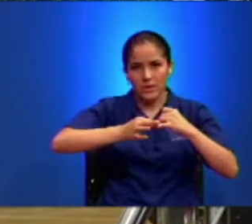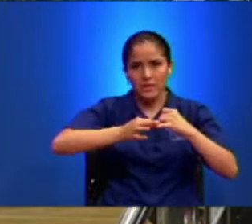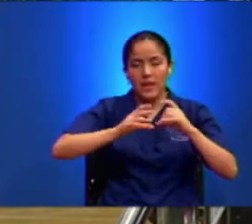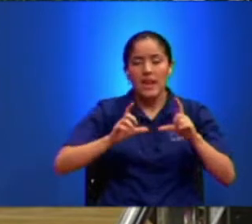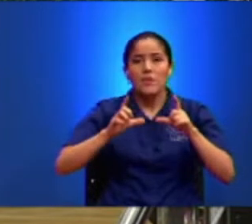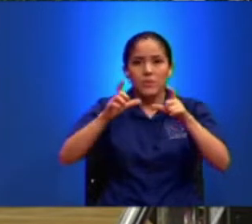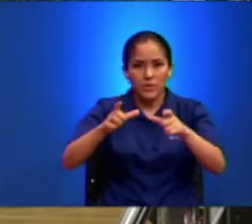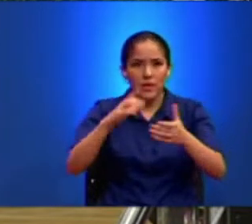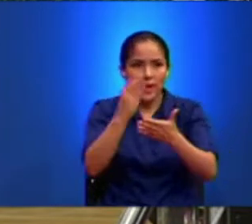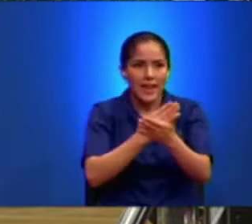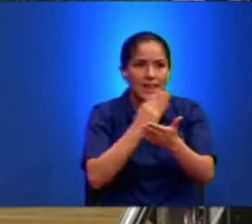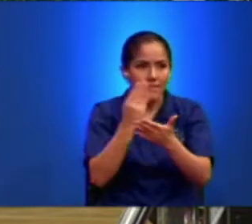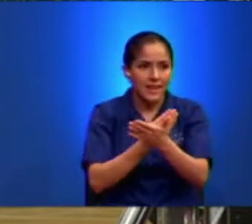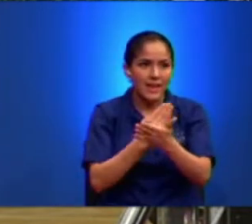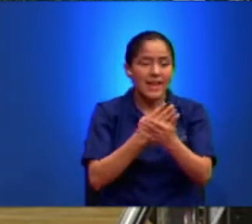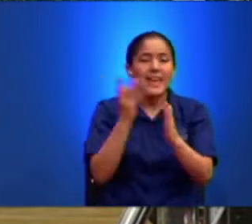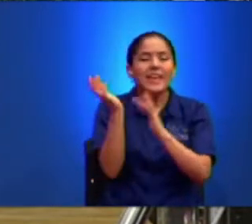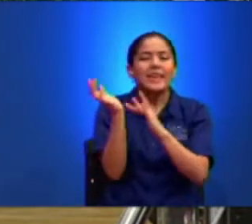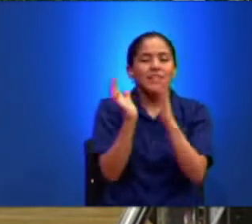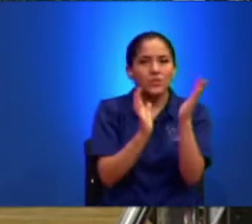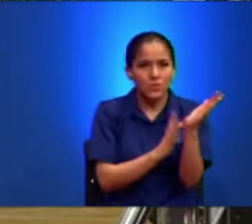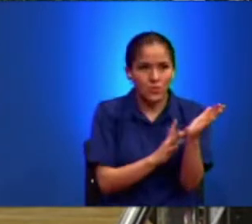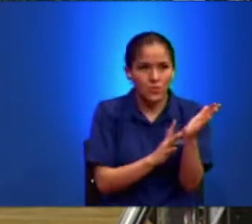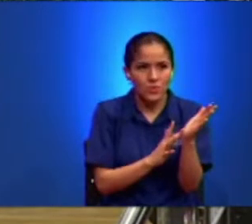es Jesús catajelo